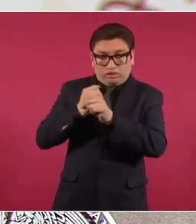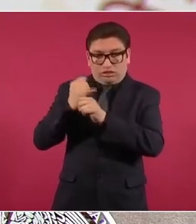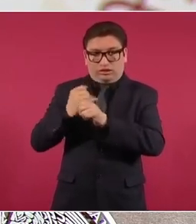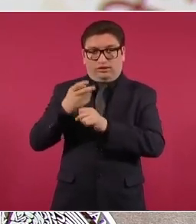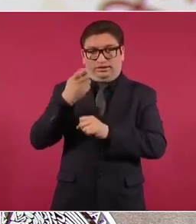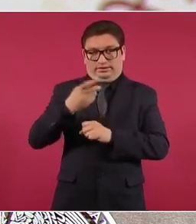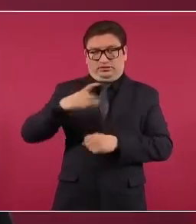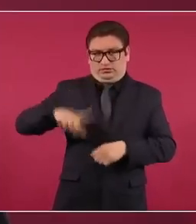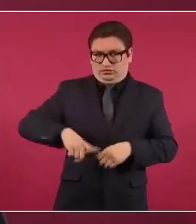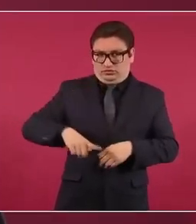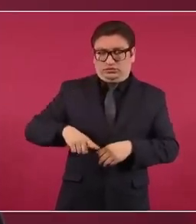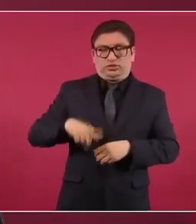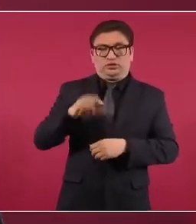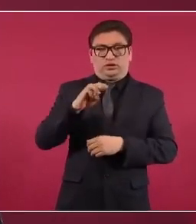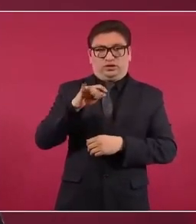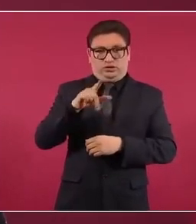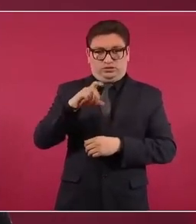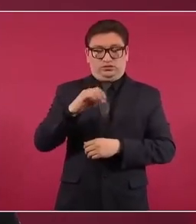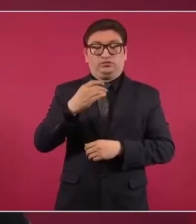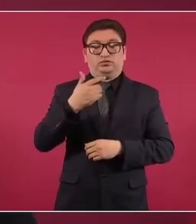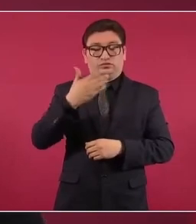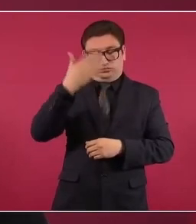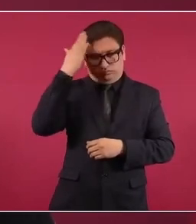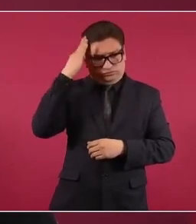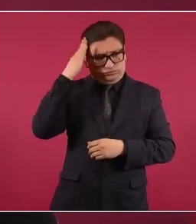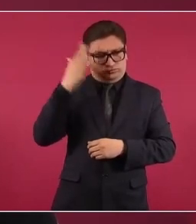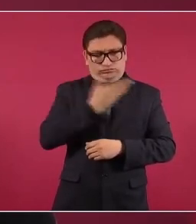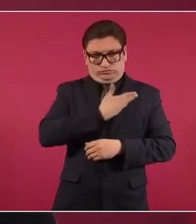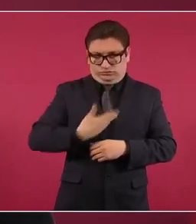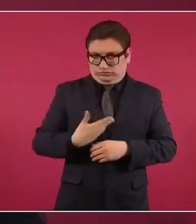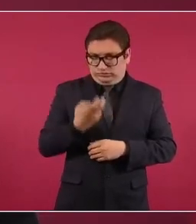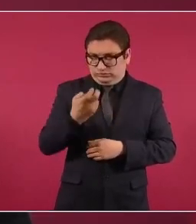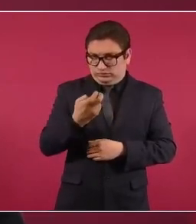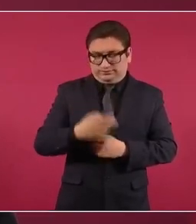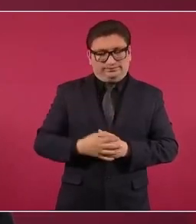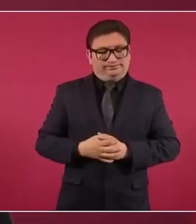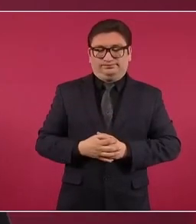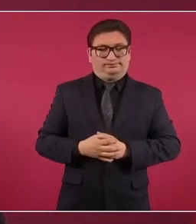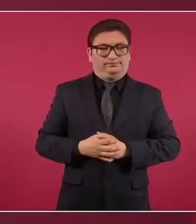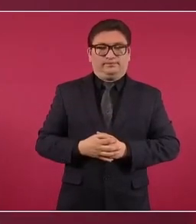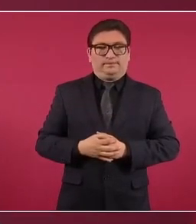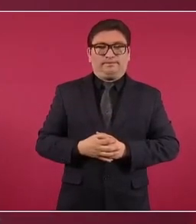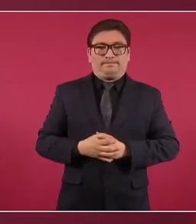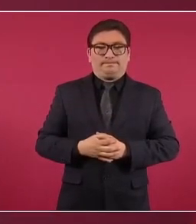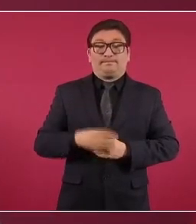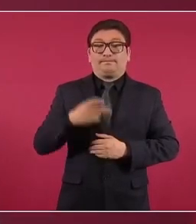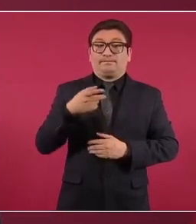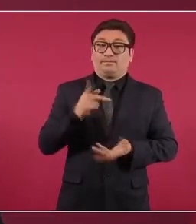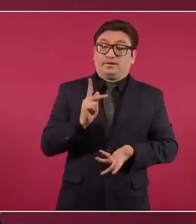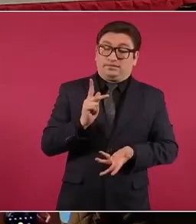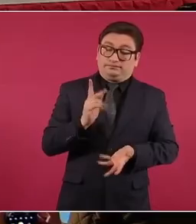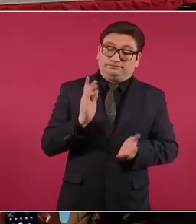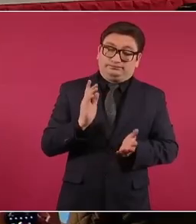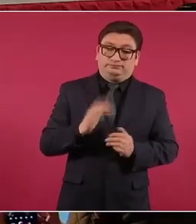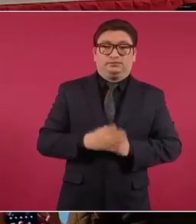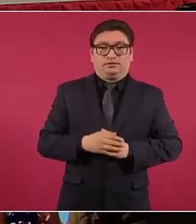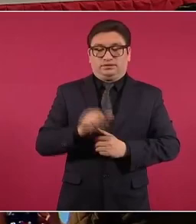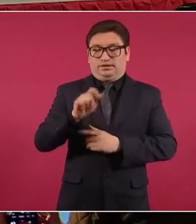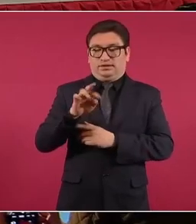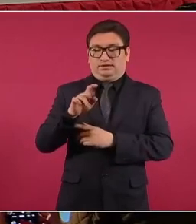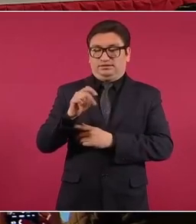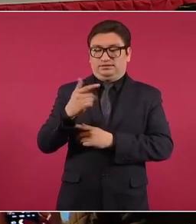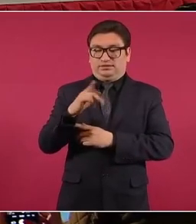actual gobierno que encabeza el presidente Andrés Manuel López Obrador. Sin embargo, Aristegui